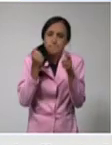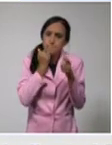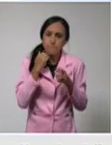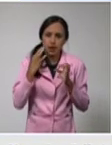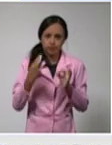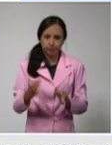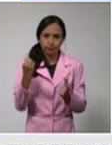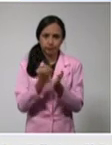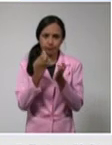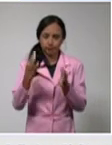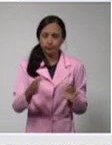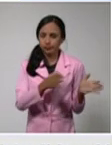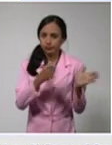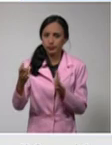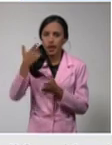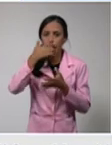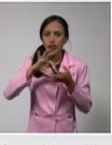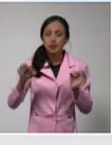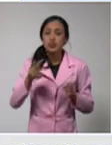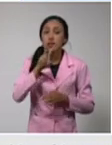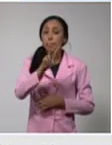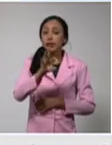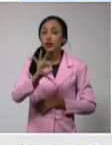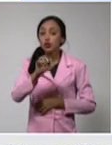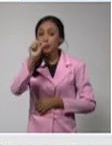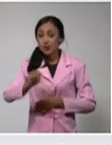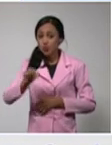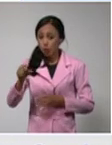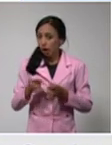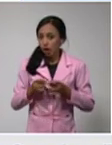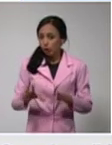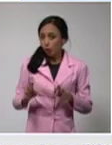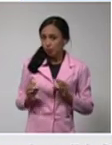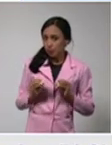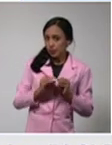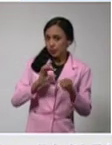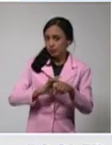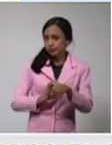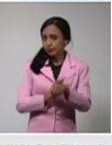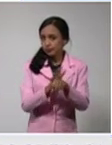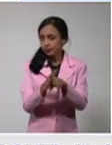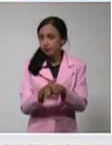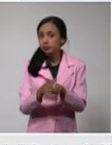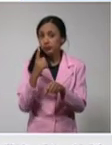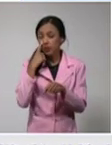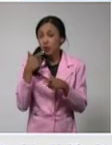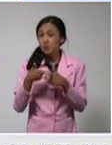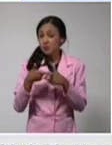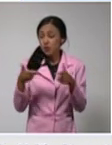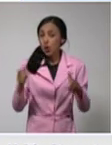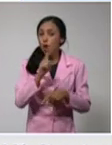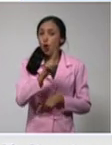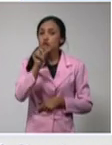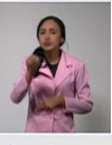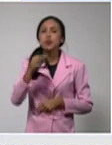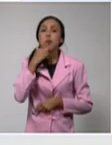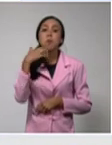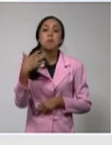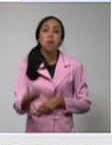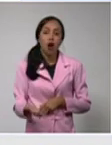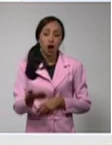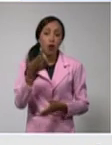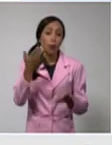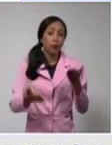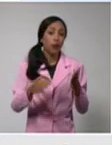Artemisa con 28 casos autóctonos ayer. Un incremento, 11 más. Y como nos